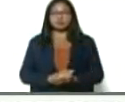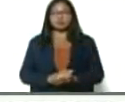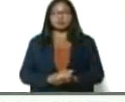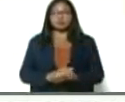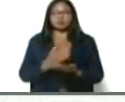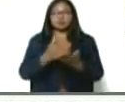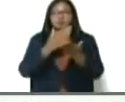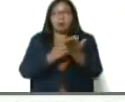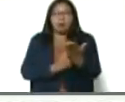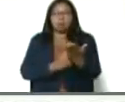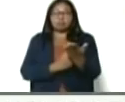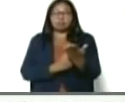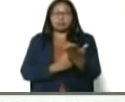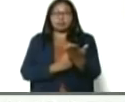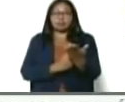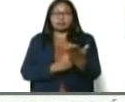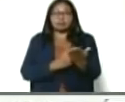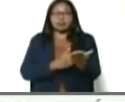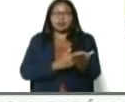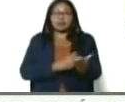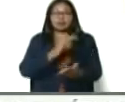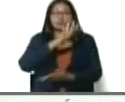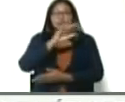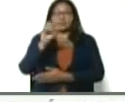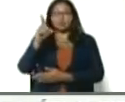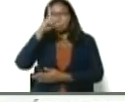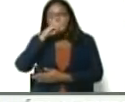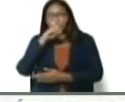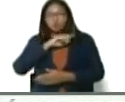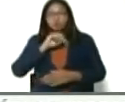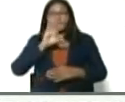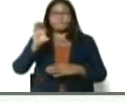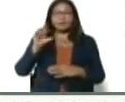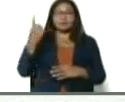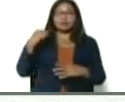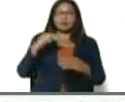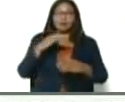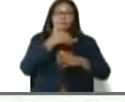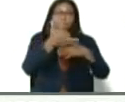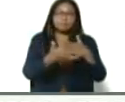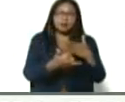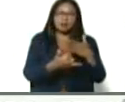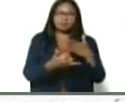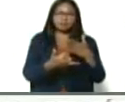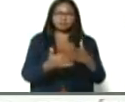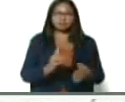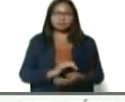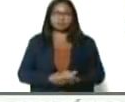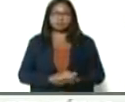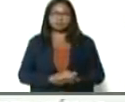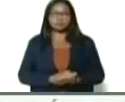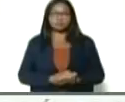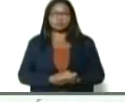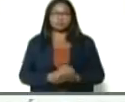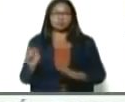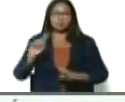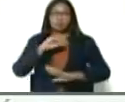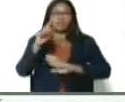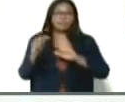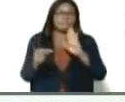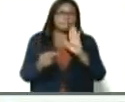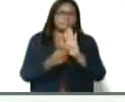antes, jamás, en 500 años, nuestro país, tuvo un plan, tan completo,